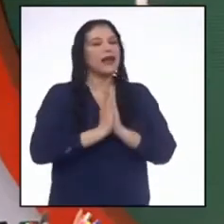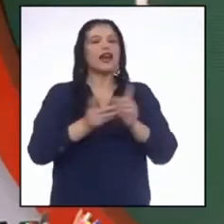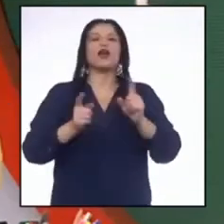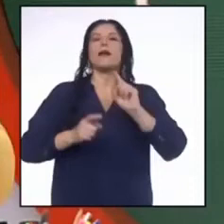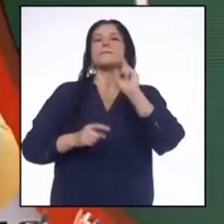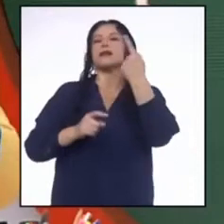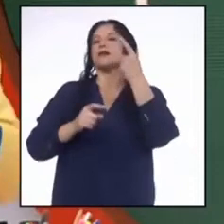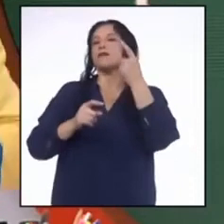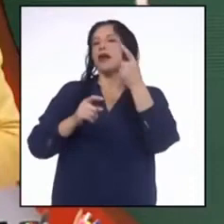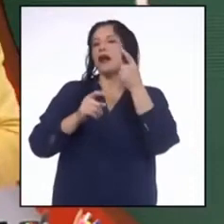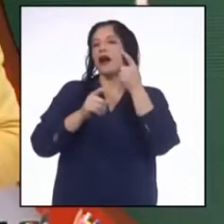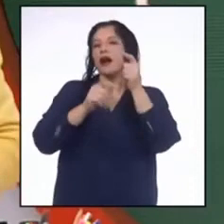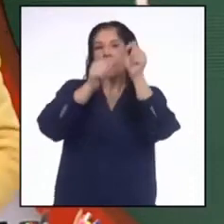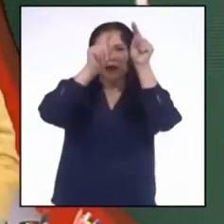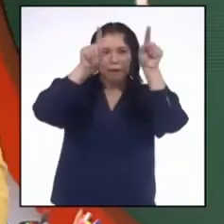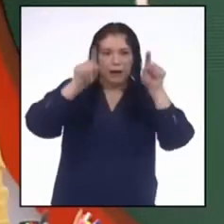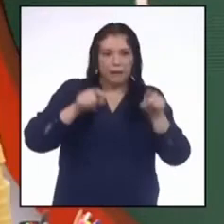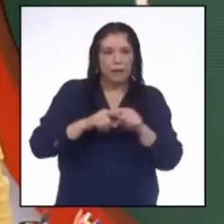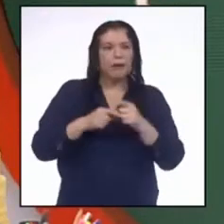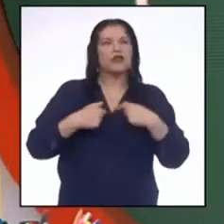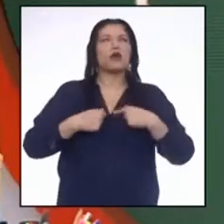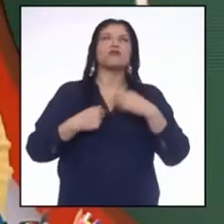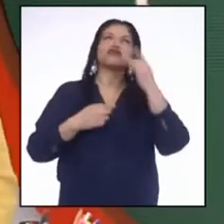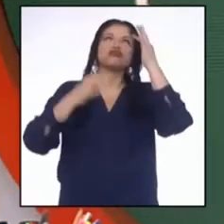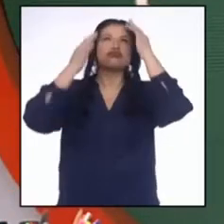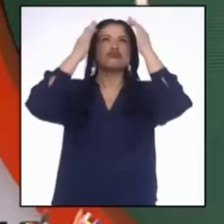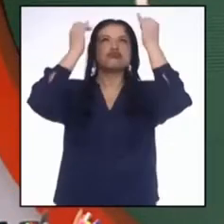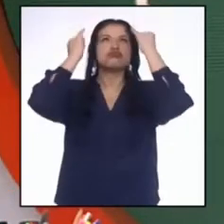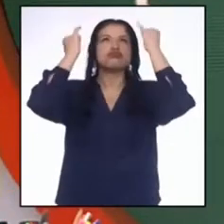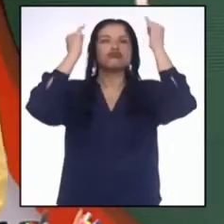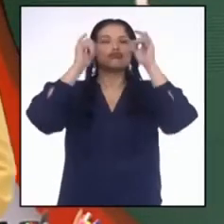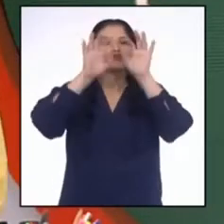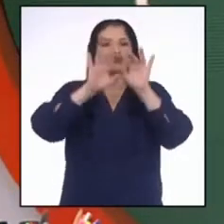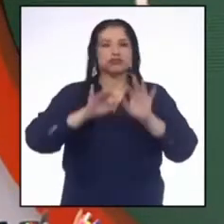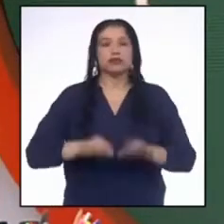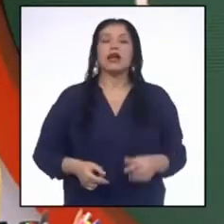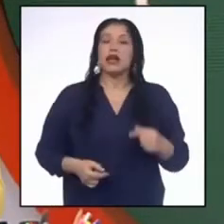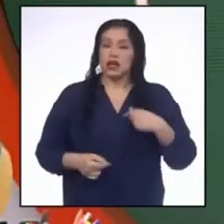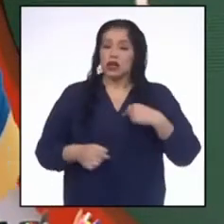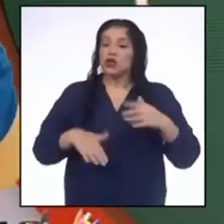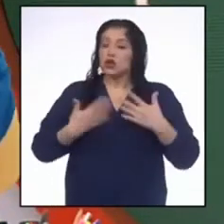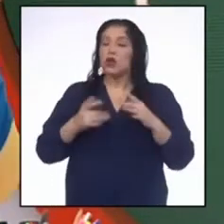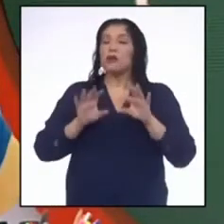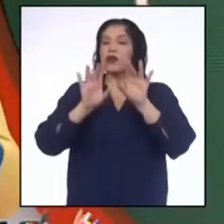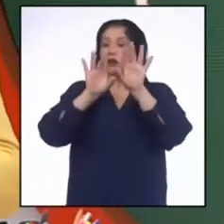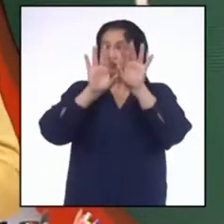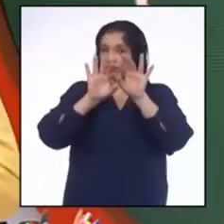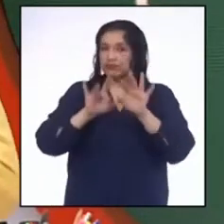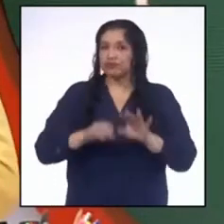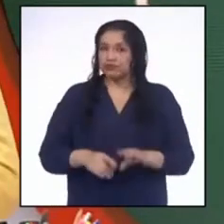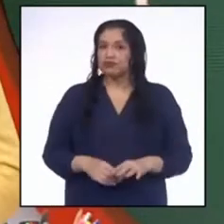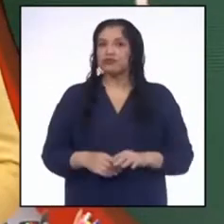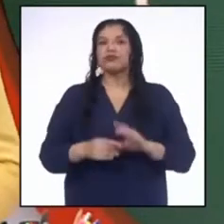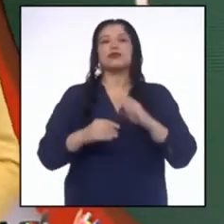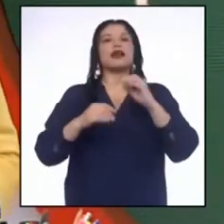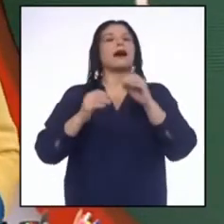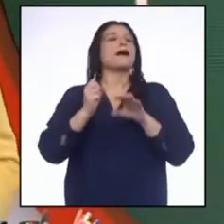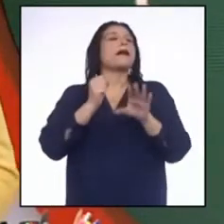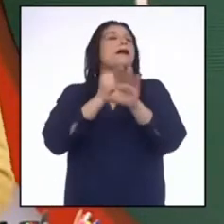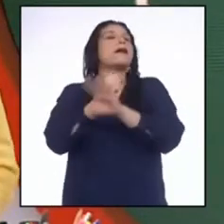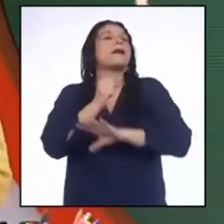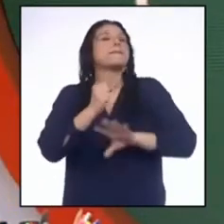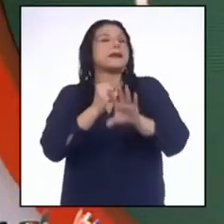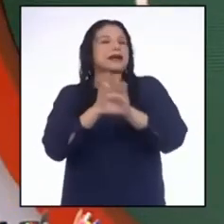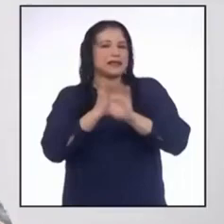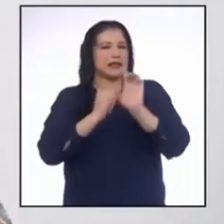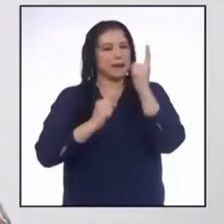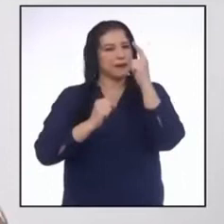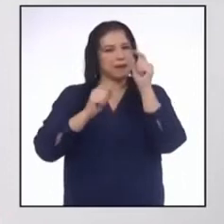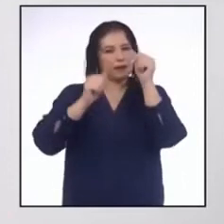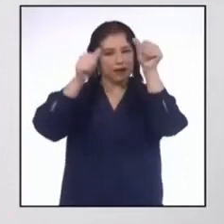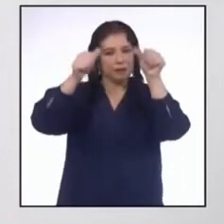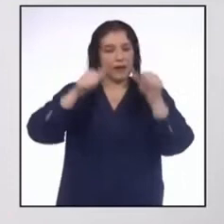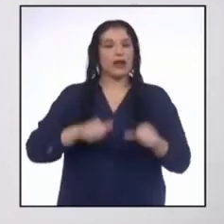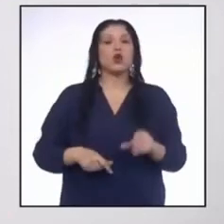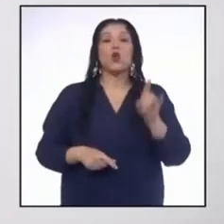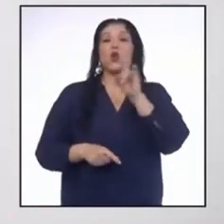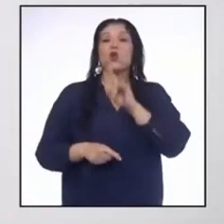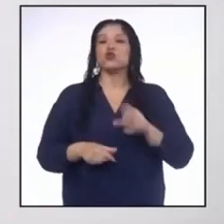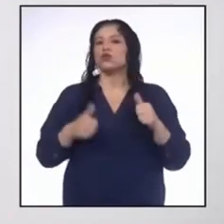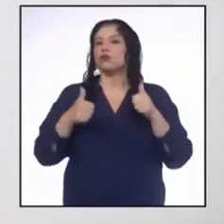editorial para el periódico mural. Así que me ofrezco para redactar un editorial acerca del ahorro de energía eléctrica.